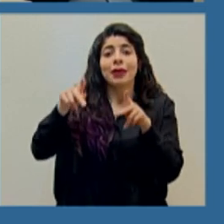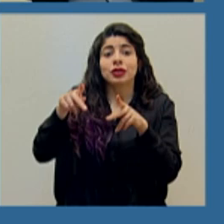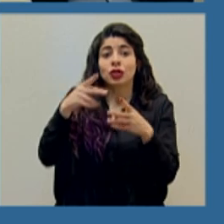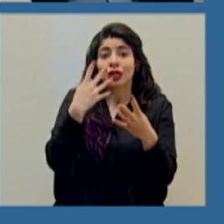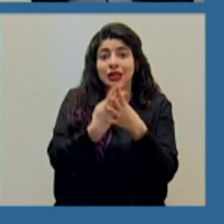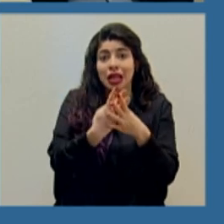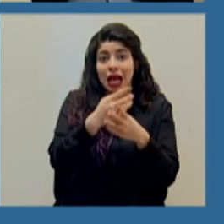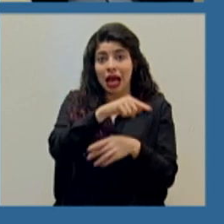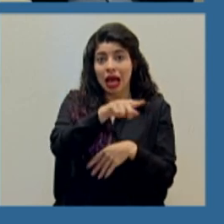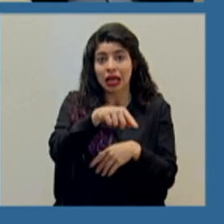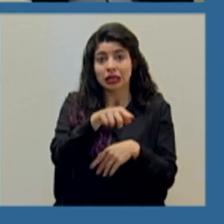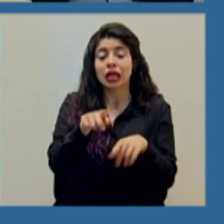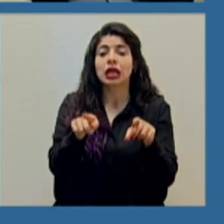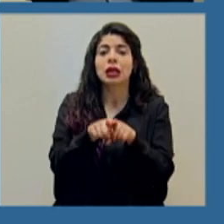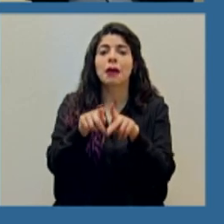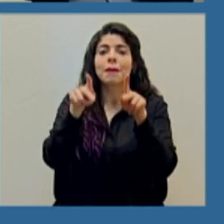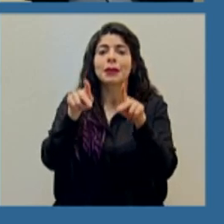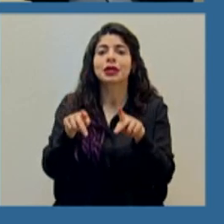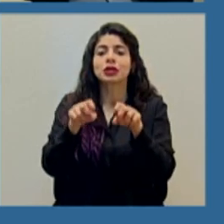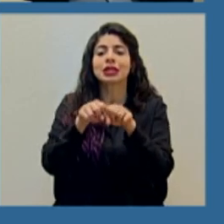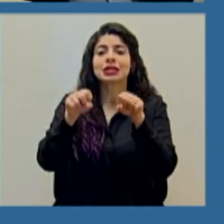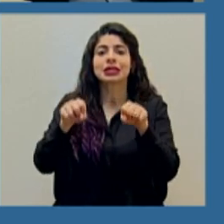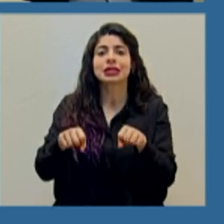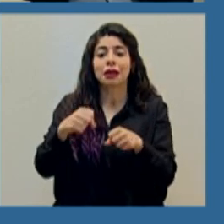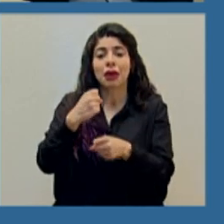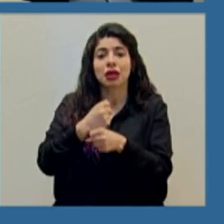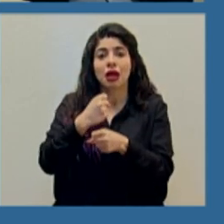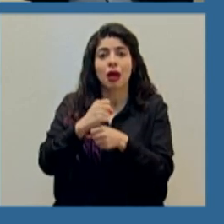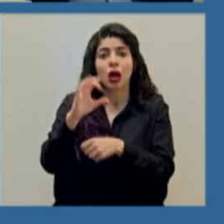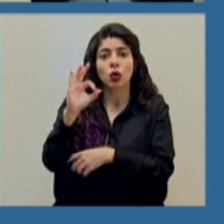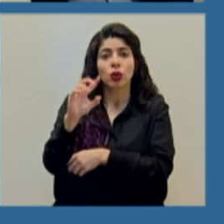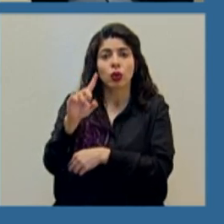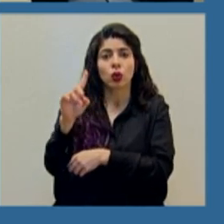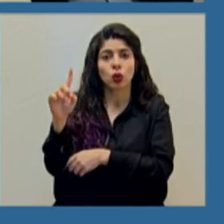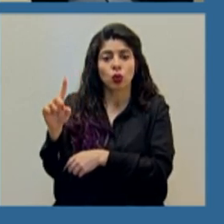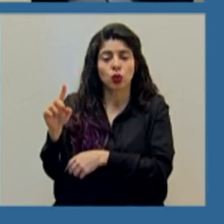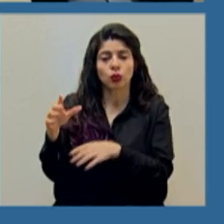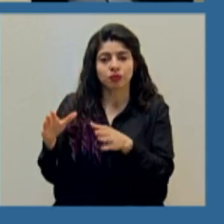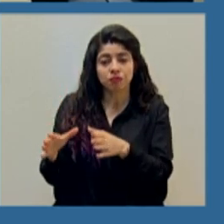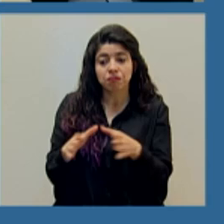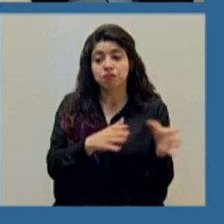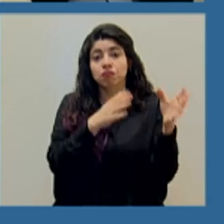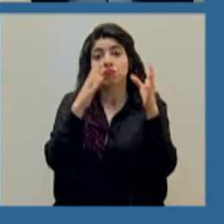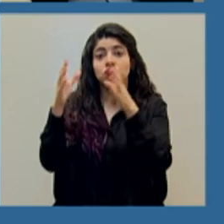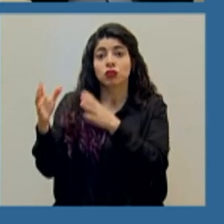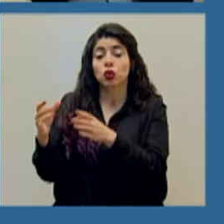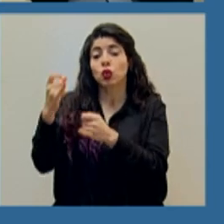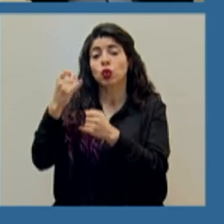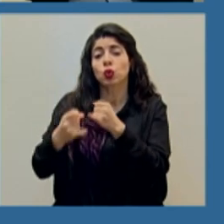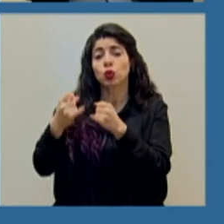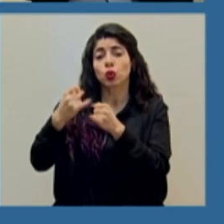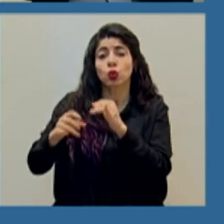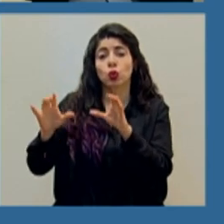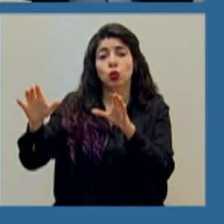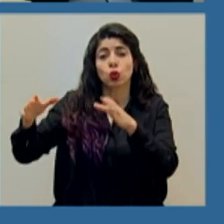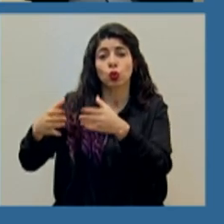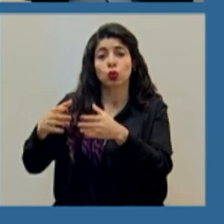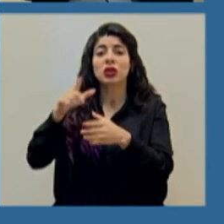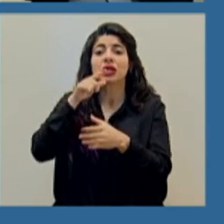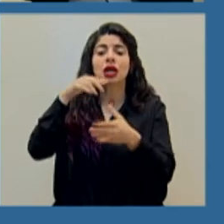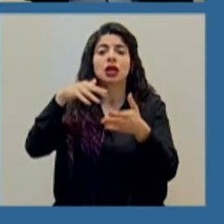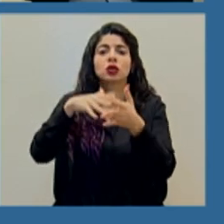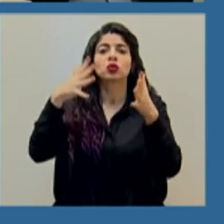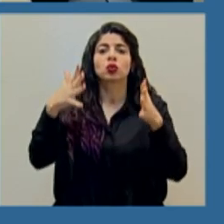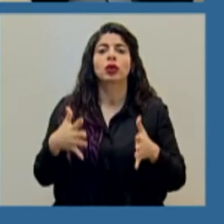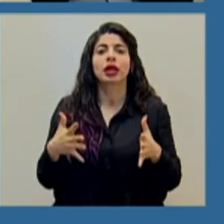libertad y del sistema de emergencias 911. Finalmente, el último grupo va a estar compuesto por estudiantes